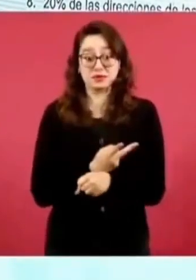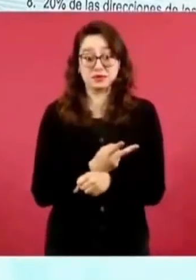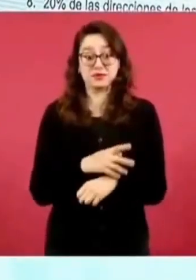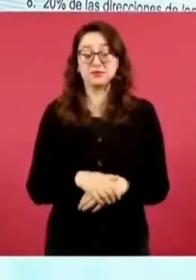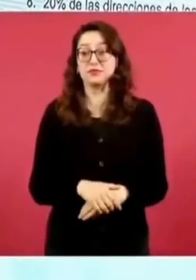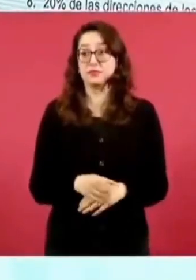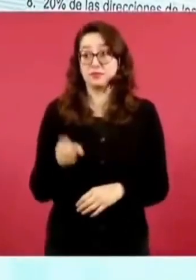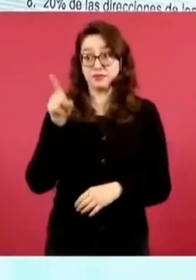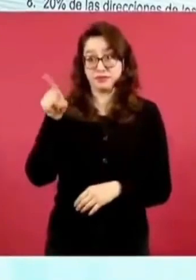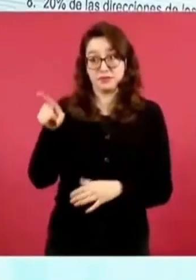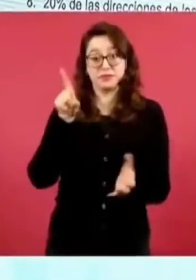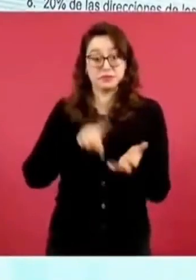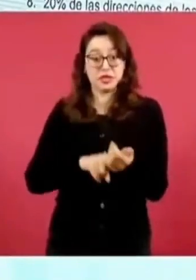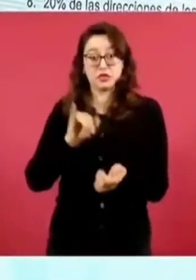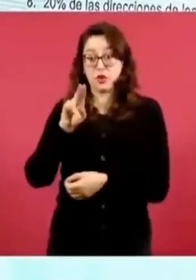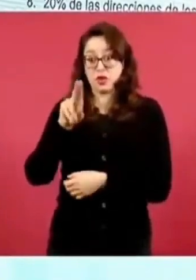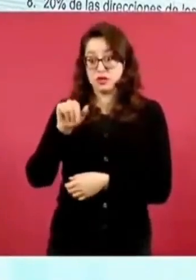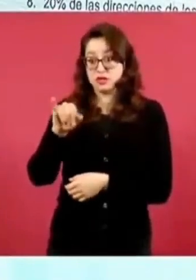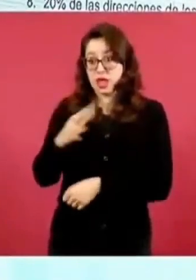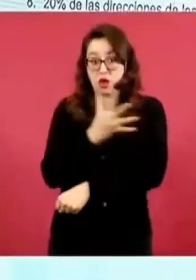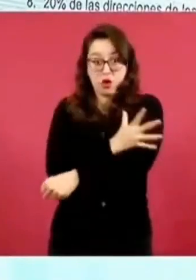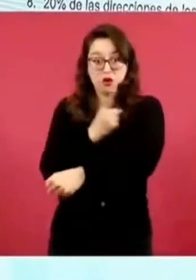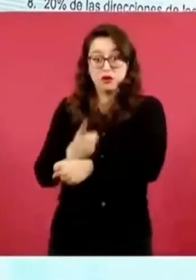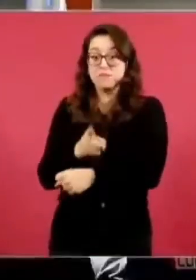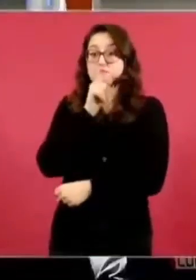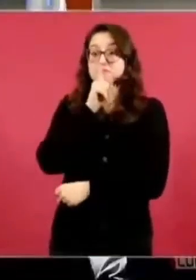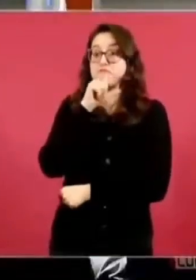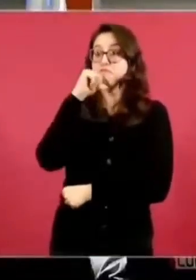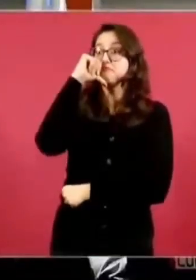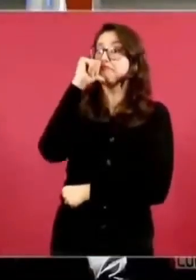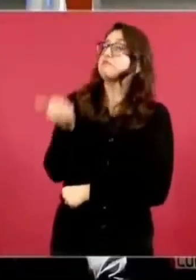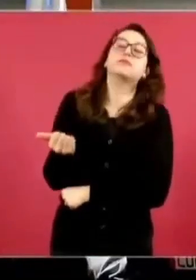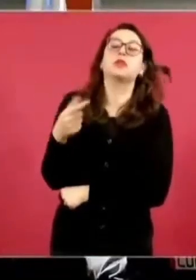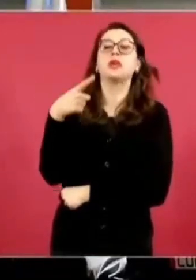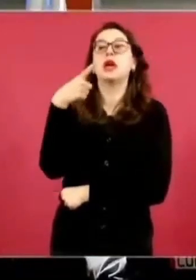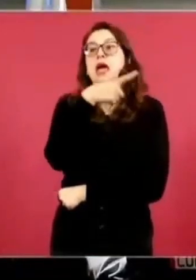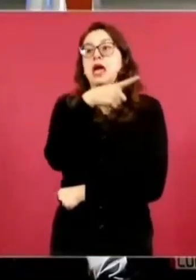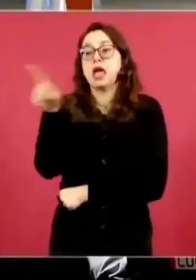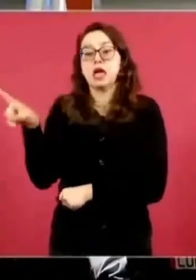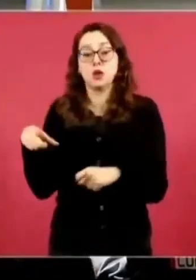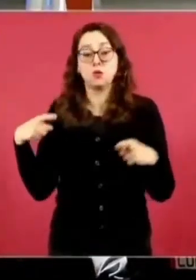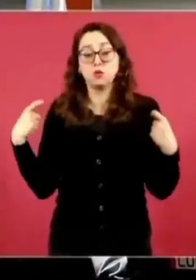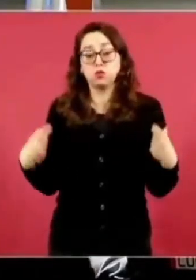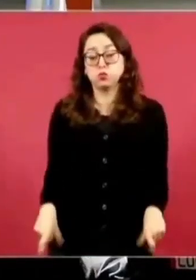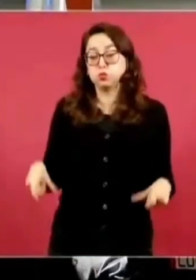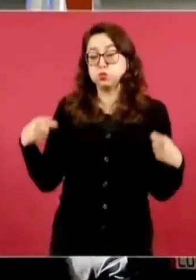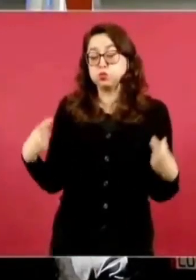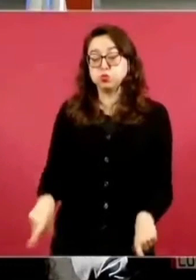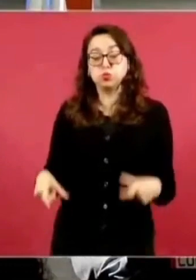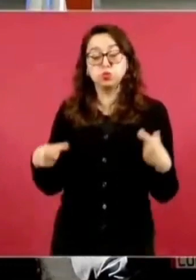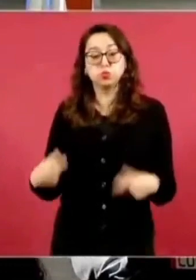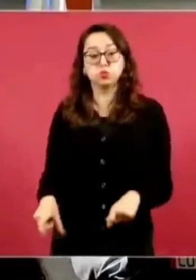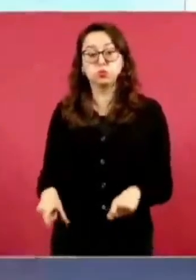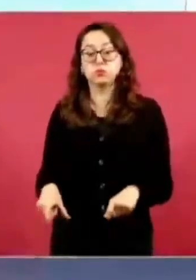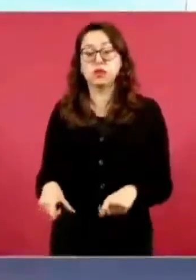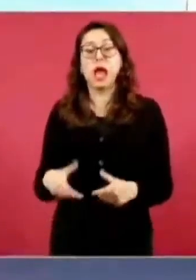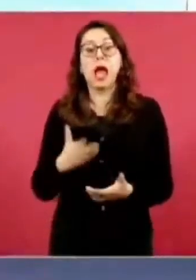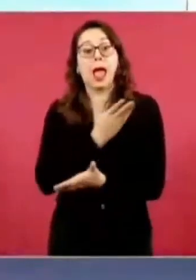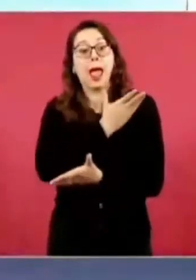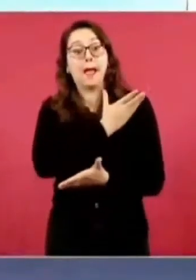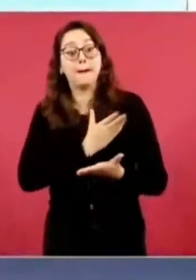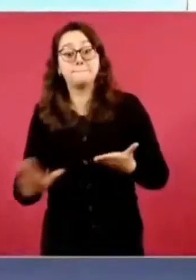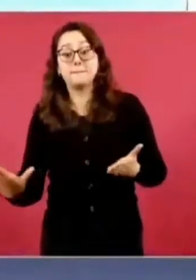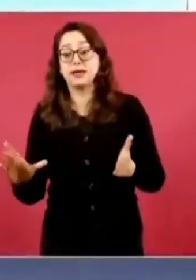presidente. Además, tienen una tarjeta de esas chipocludas